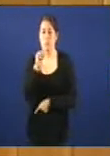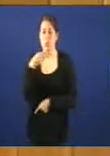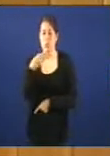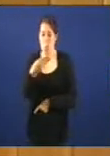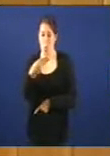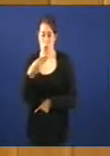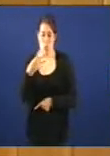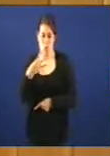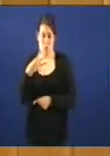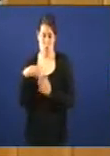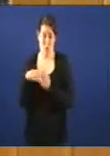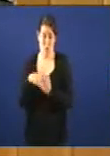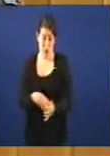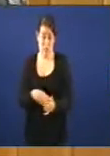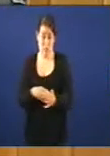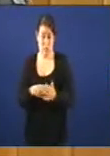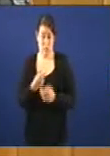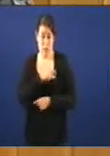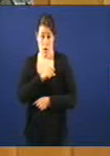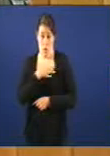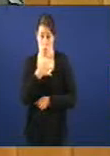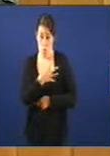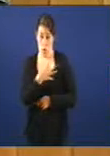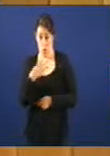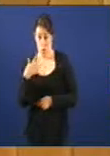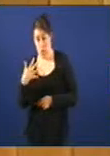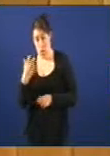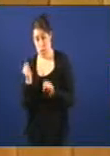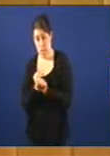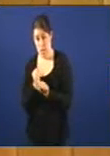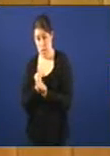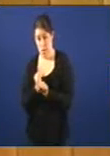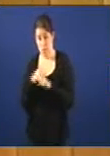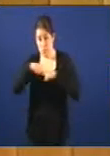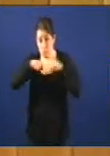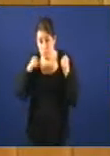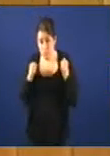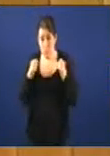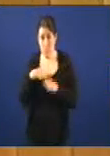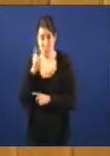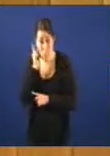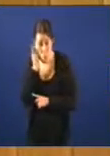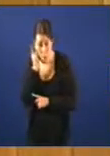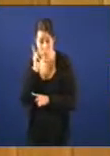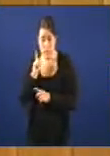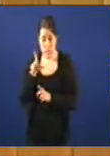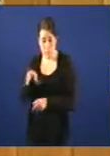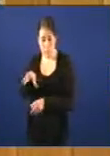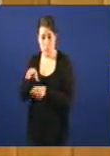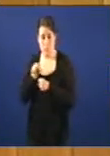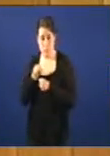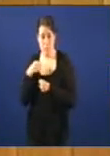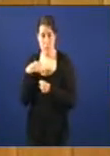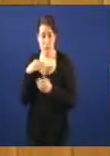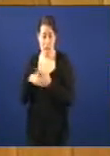retiberan a 4 ou 5 traballadoras no seu caseto que se inhibira a frecuencia dos teléfonos móviles que se proibira o acceso a